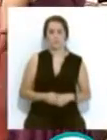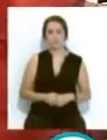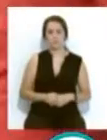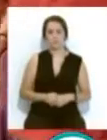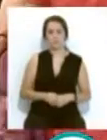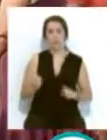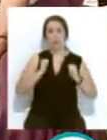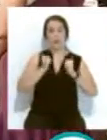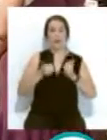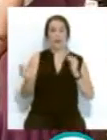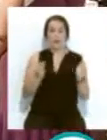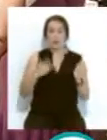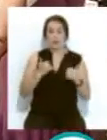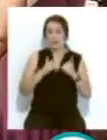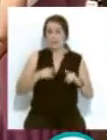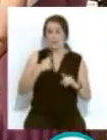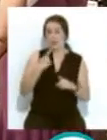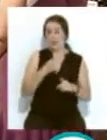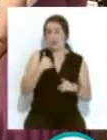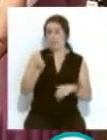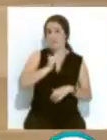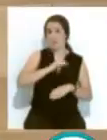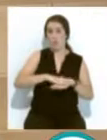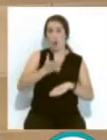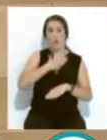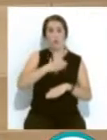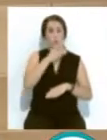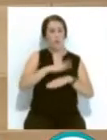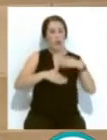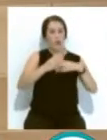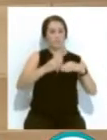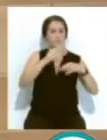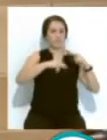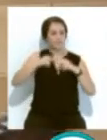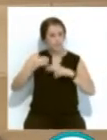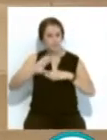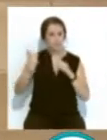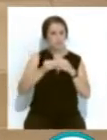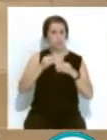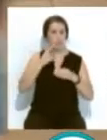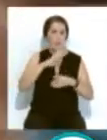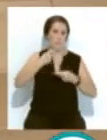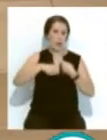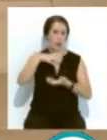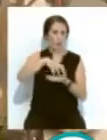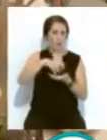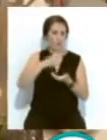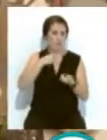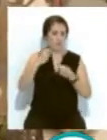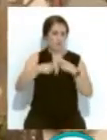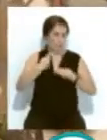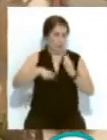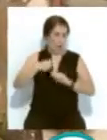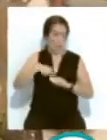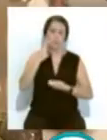El inicio de la temporada estival está siendo aprovechado por el Ayuntamiento... ...para las obras de cerramiento del mercado central de abastos. El